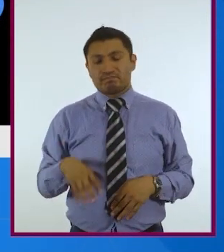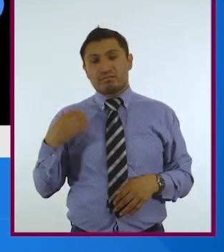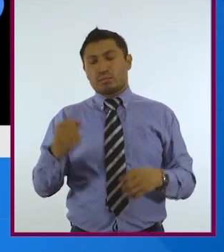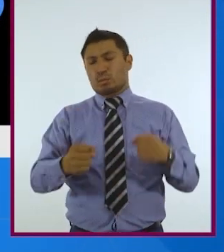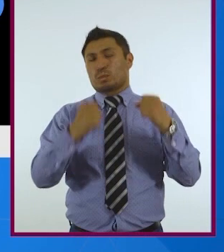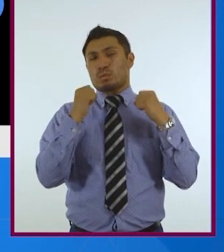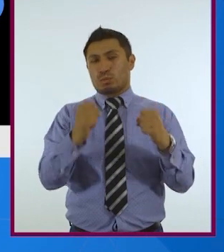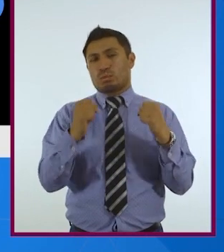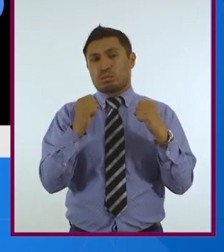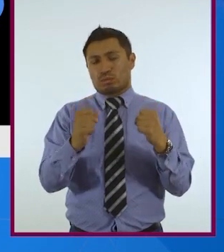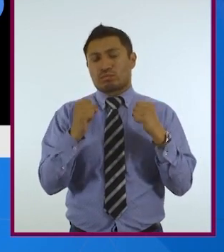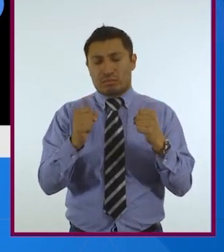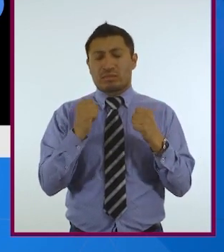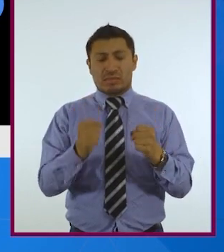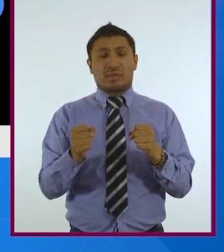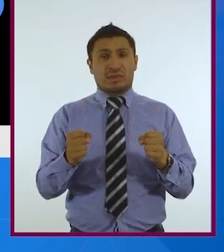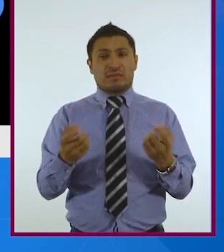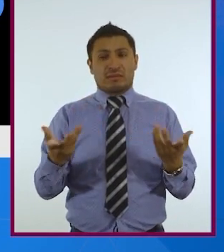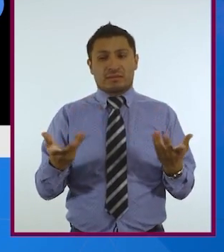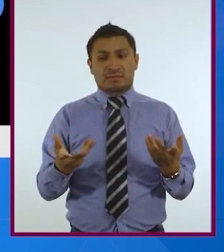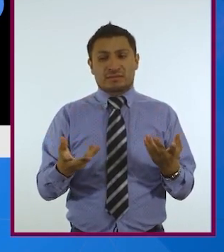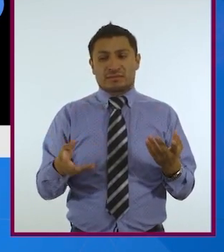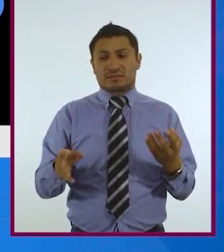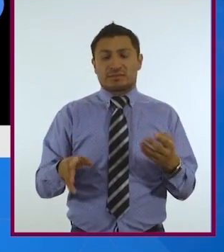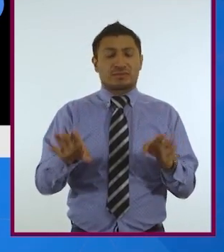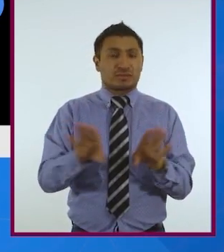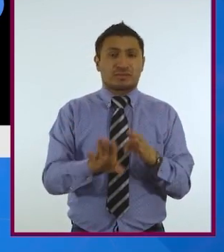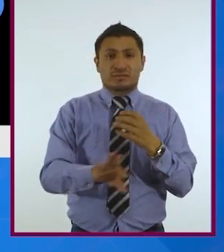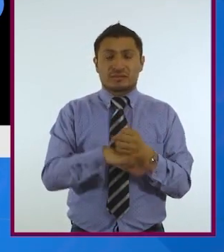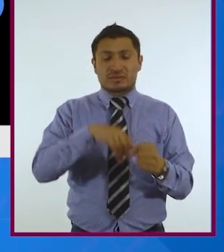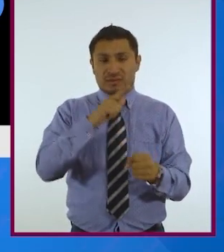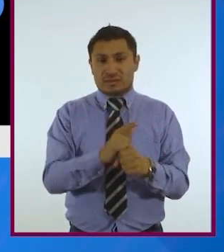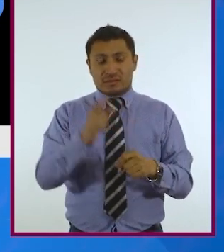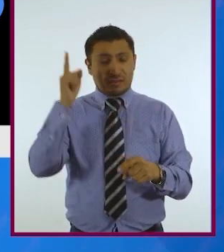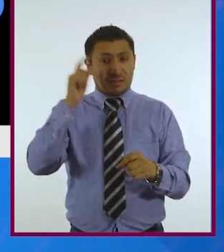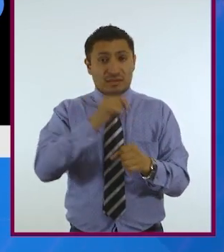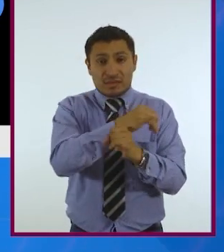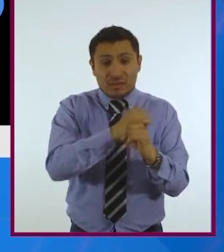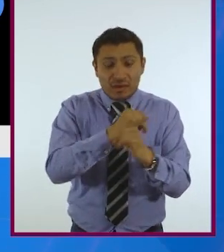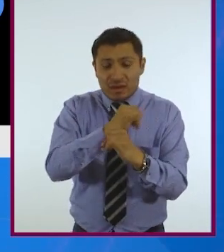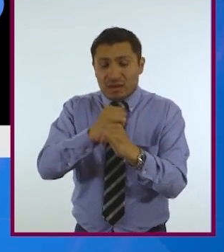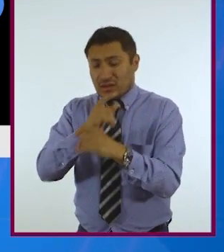fuerte por dejar de usar animales en la investigación.